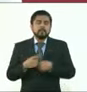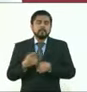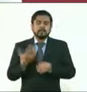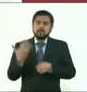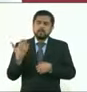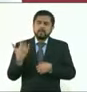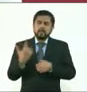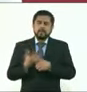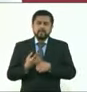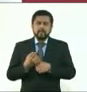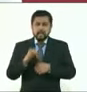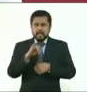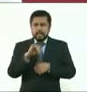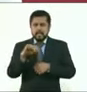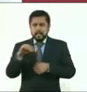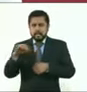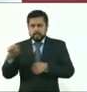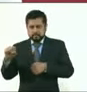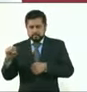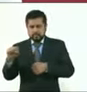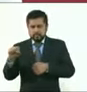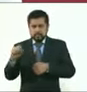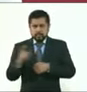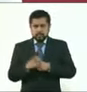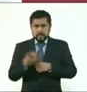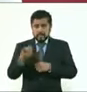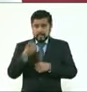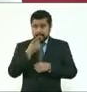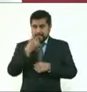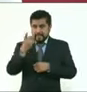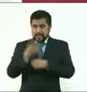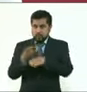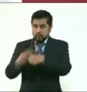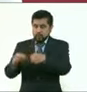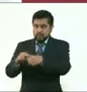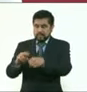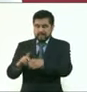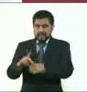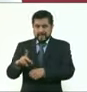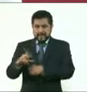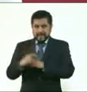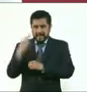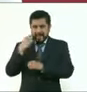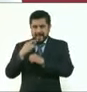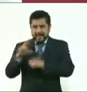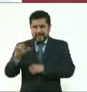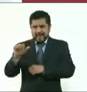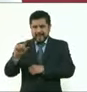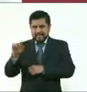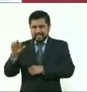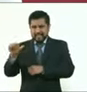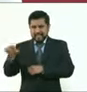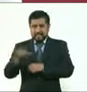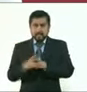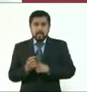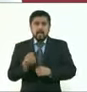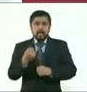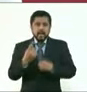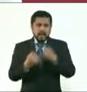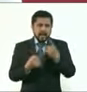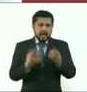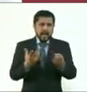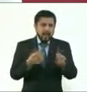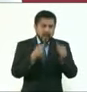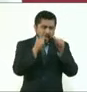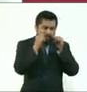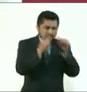del Instituto Mexicano del Seguro Social, particularmente en la raza, planteó que tenía que ver con otros servicios que no tenían que ver con COVID o